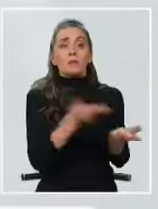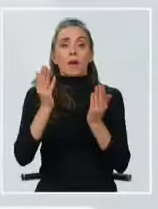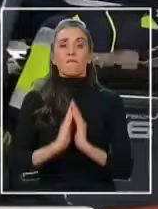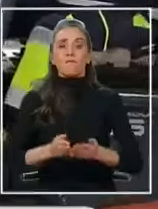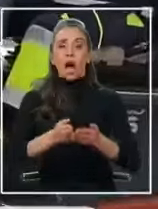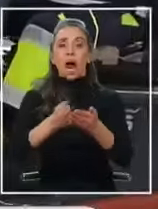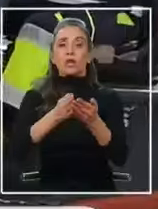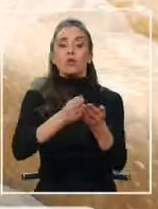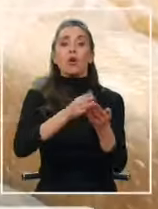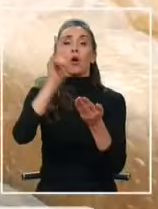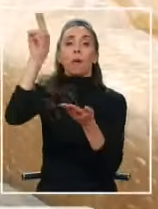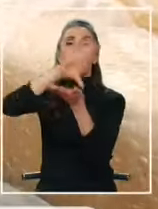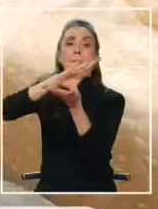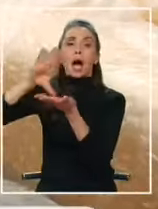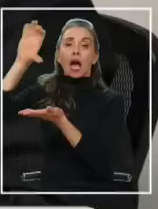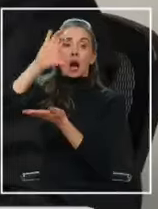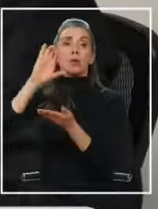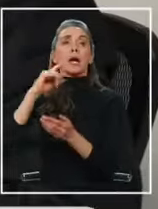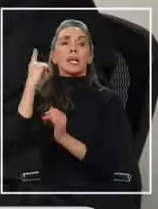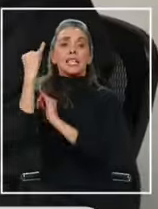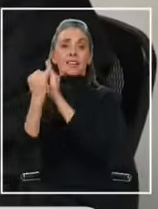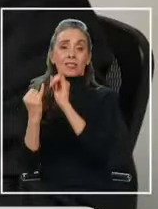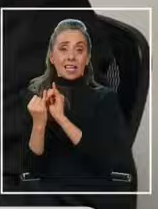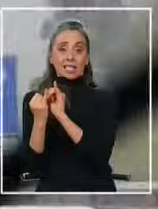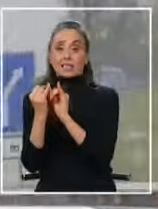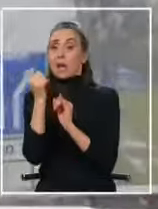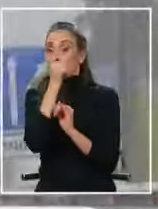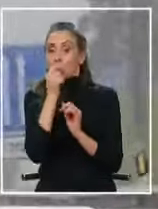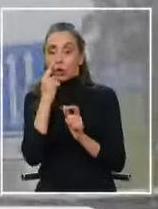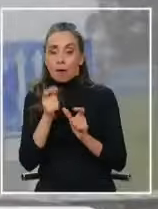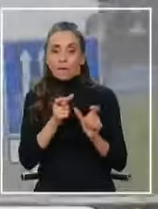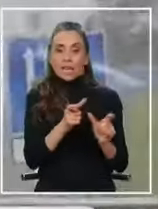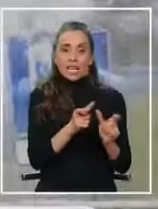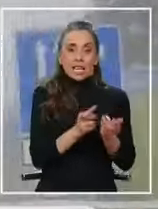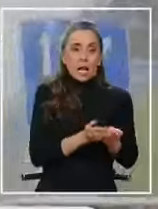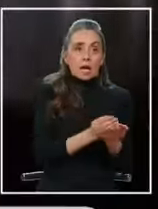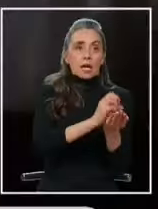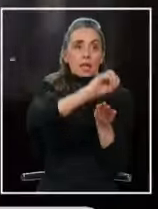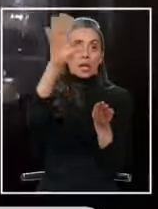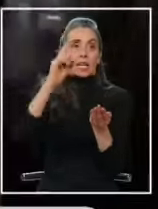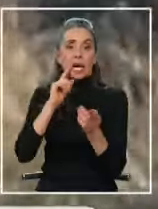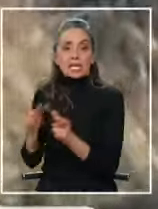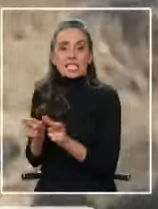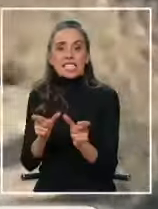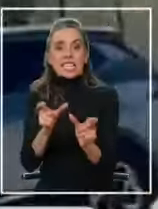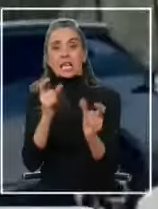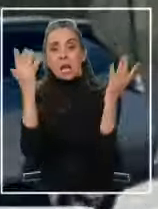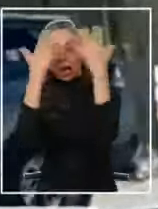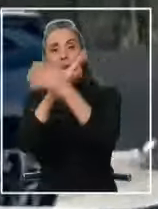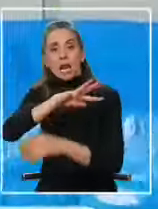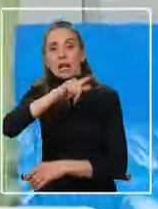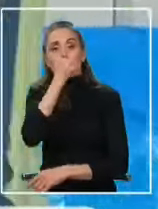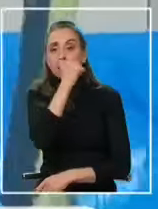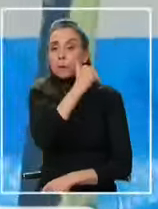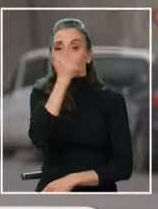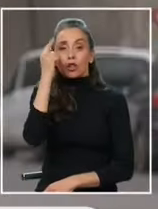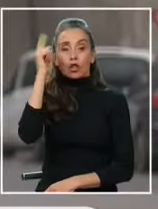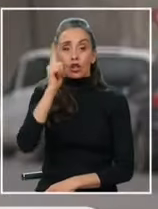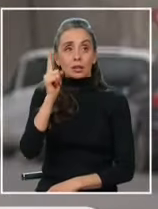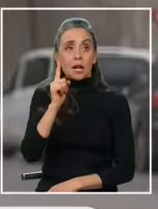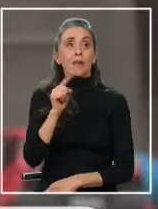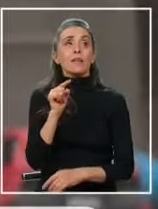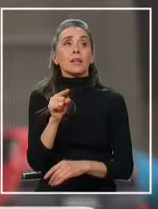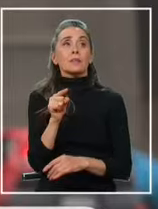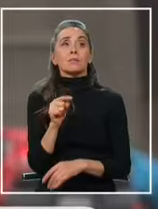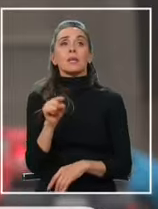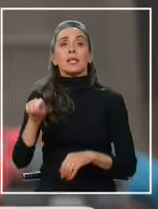Europa. La primera entrega vigilada internacional de droga. Nos salimos por la salida 2. Todo operado desde